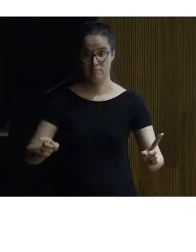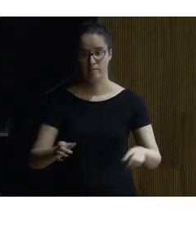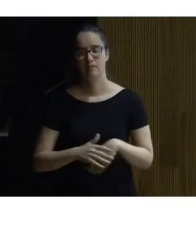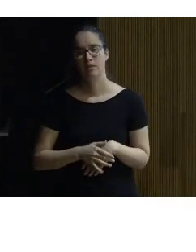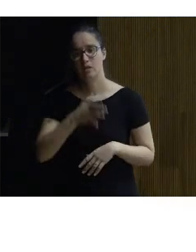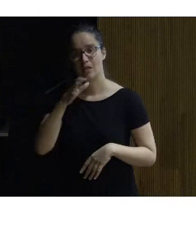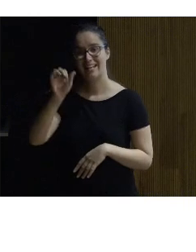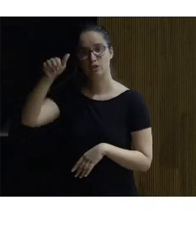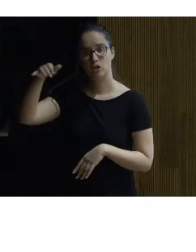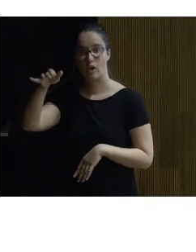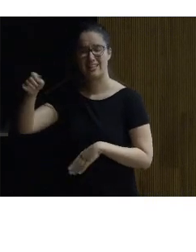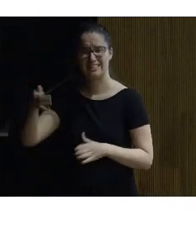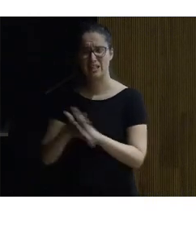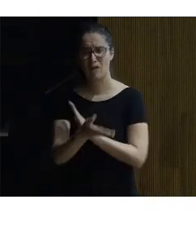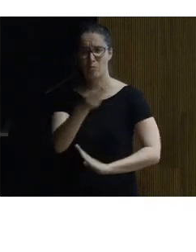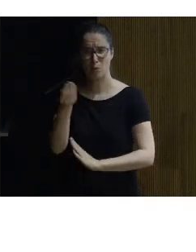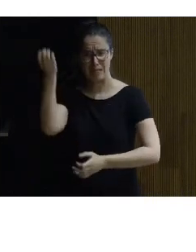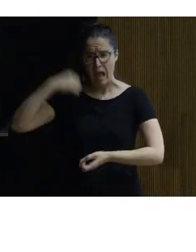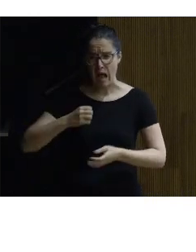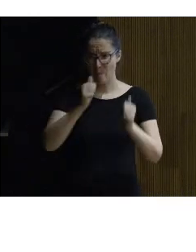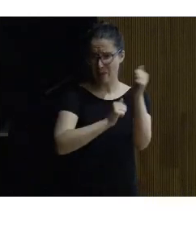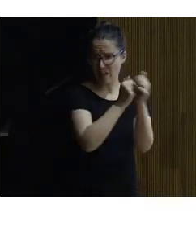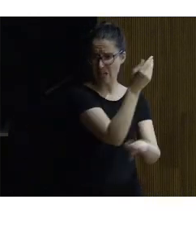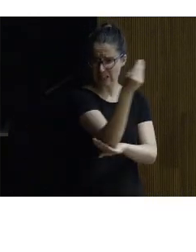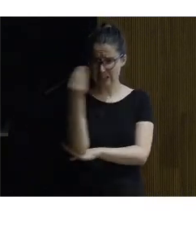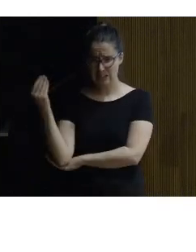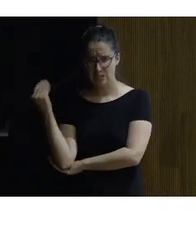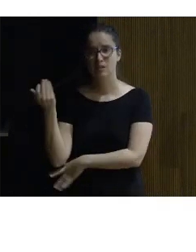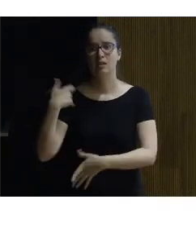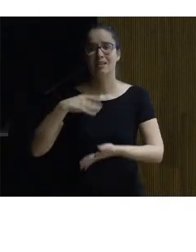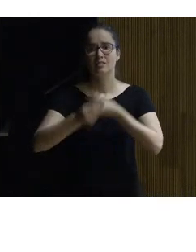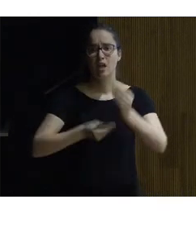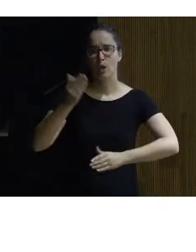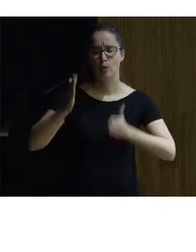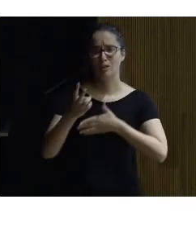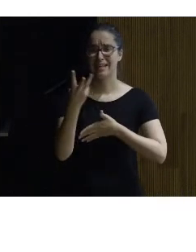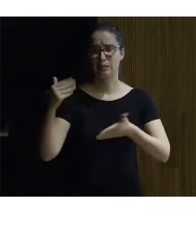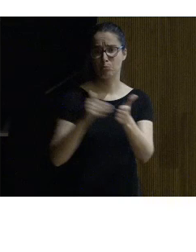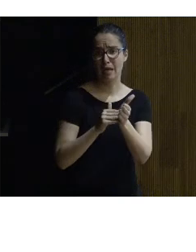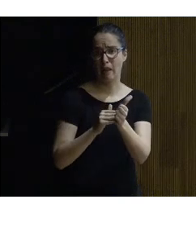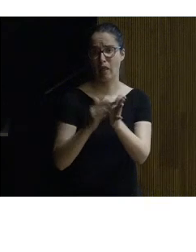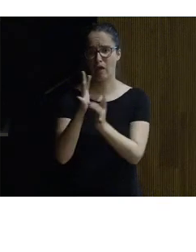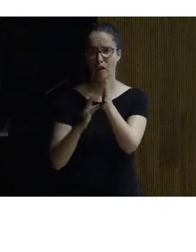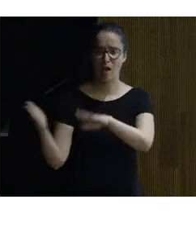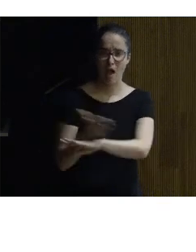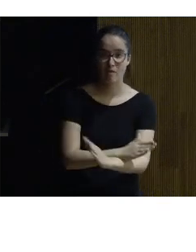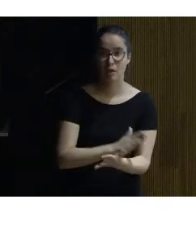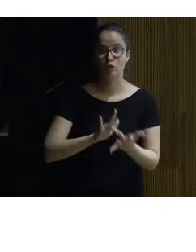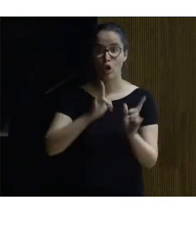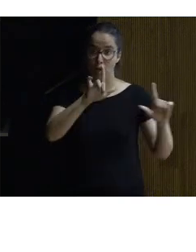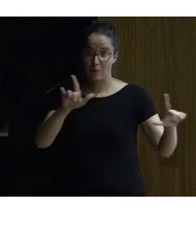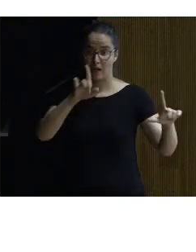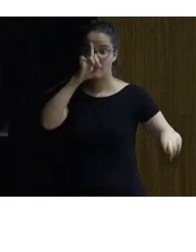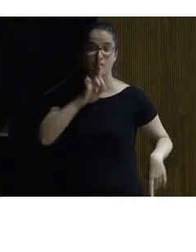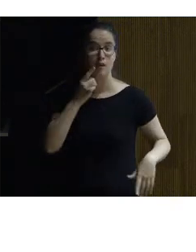que es un monumento megalítico con muchos cromlets y muchas cosas y que se hizo allá por el año 3000 antes de Cristo y simplemente estas imágenes